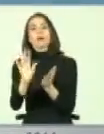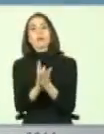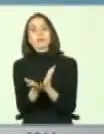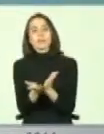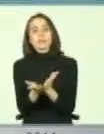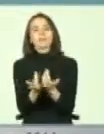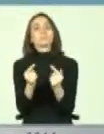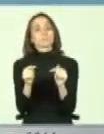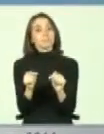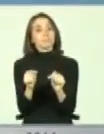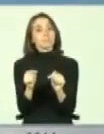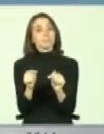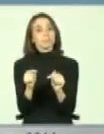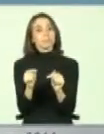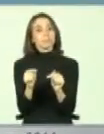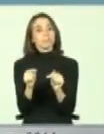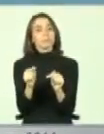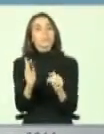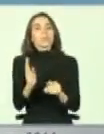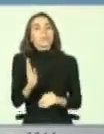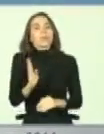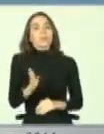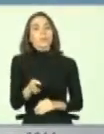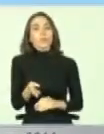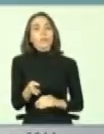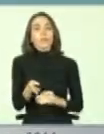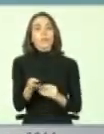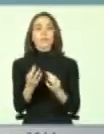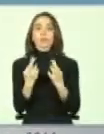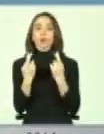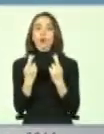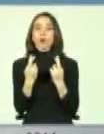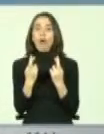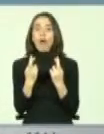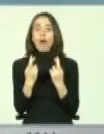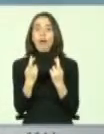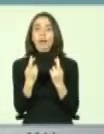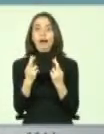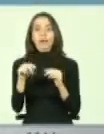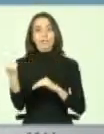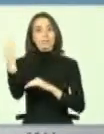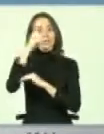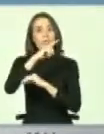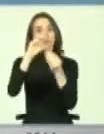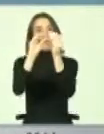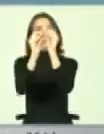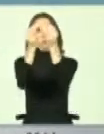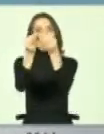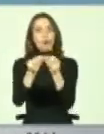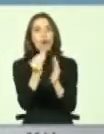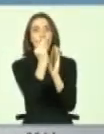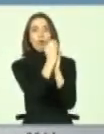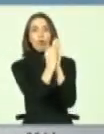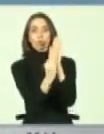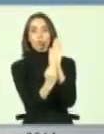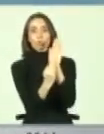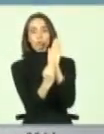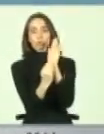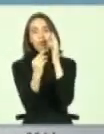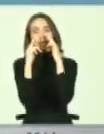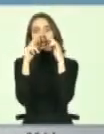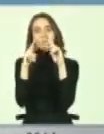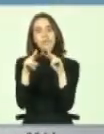eso es un poco lo que debiera, ojalá, concluirse en estas jornadas. Ser capaces de ver la